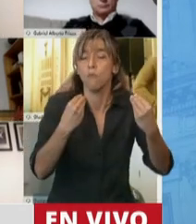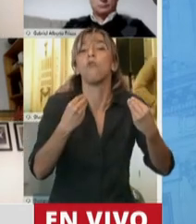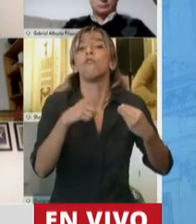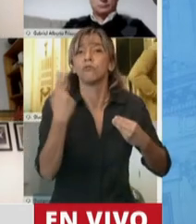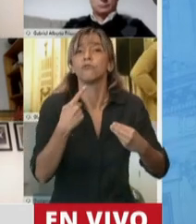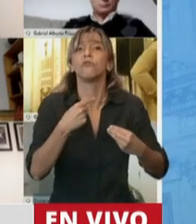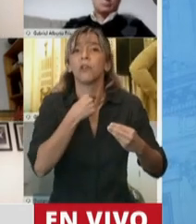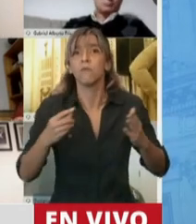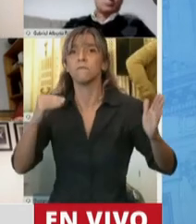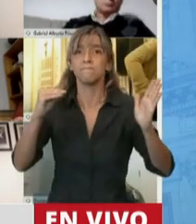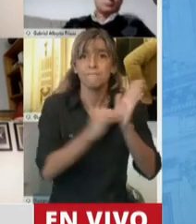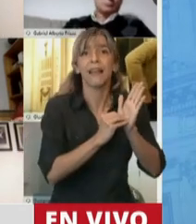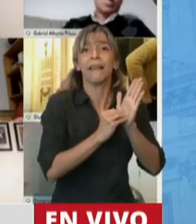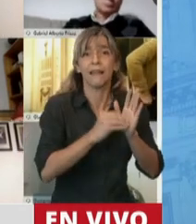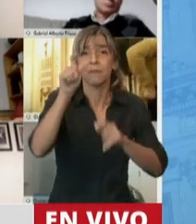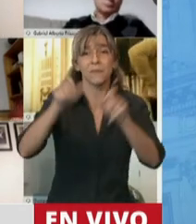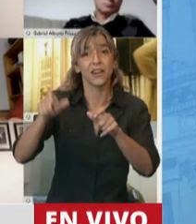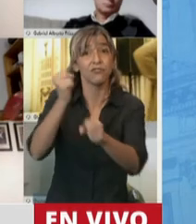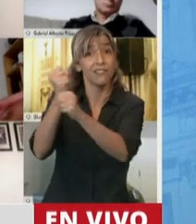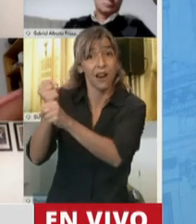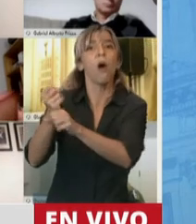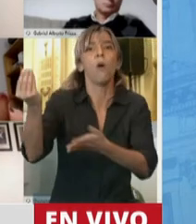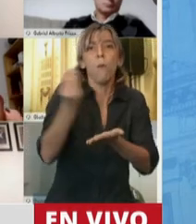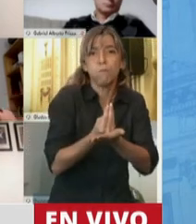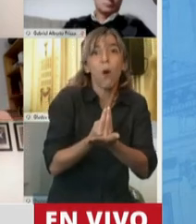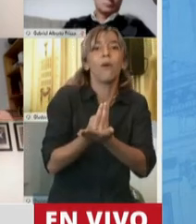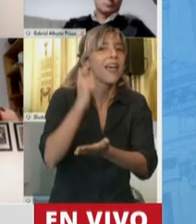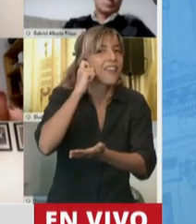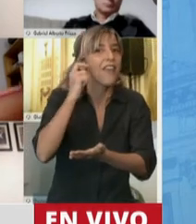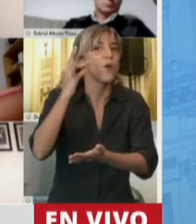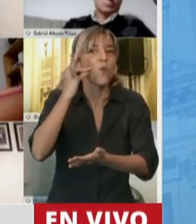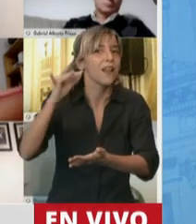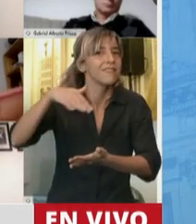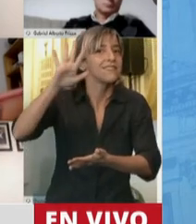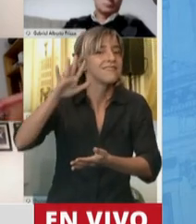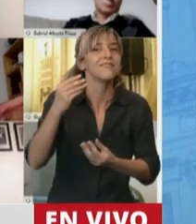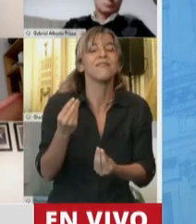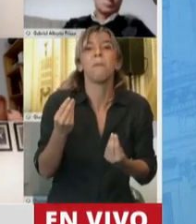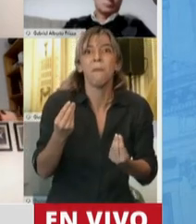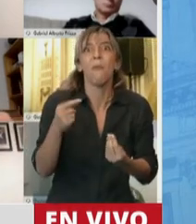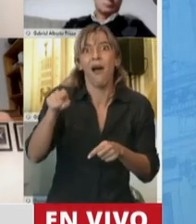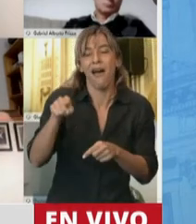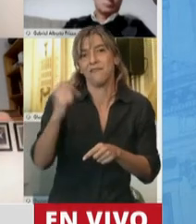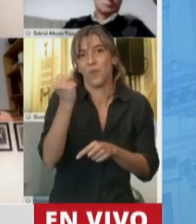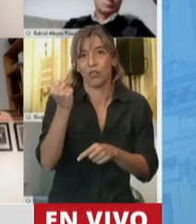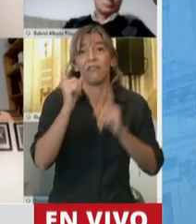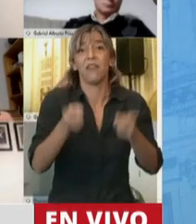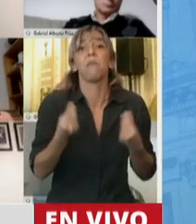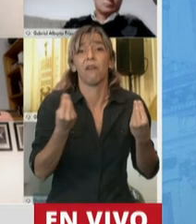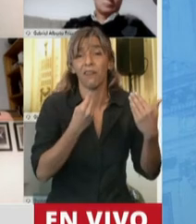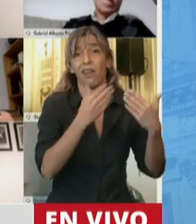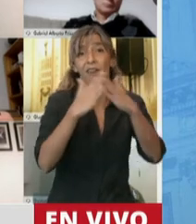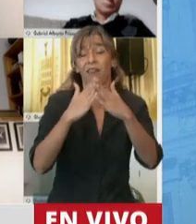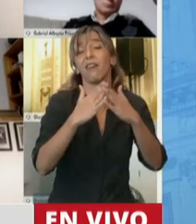años. La contratación de mano de obra en hogares de madres monoparentales, de